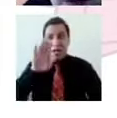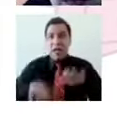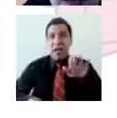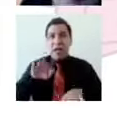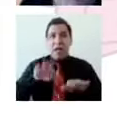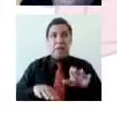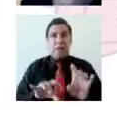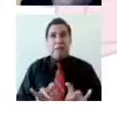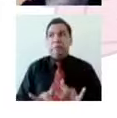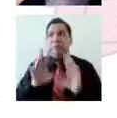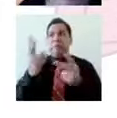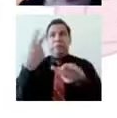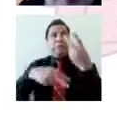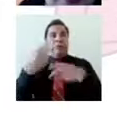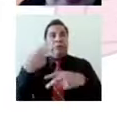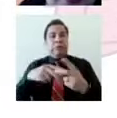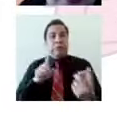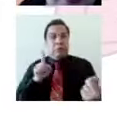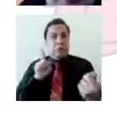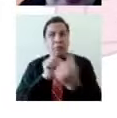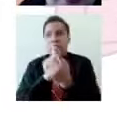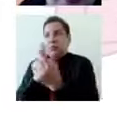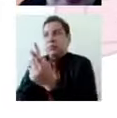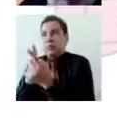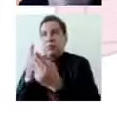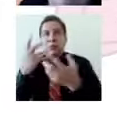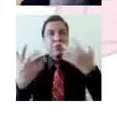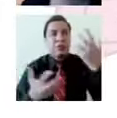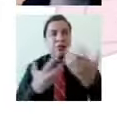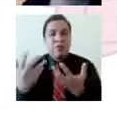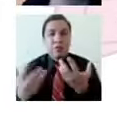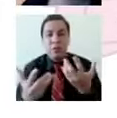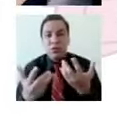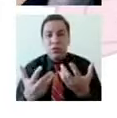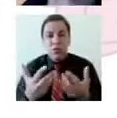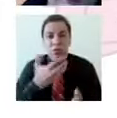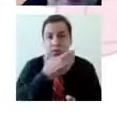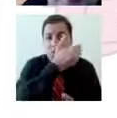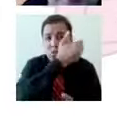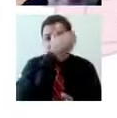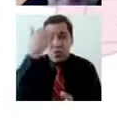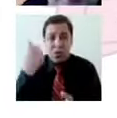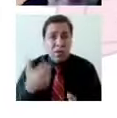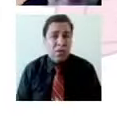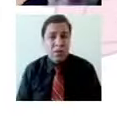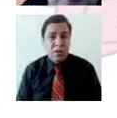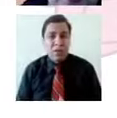toca algo personal. Pues porque soy humana. Soy perfectamente imperfecta.